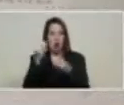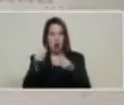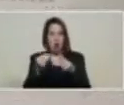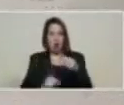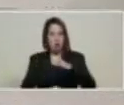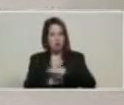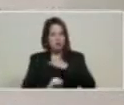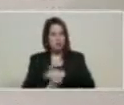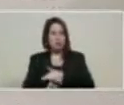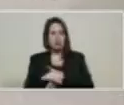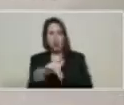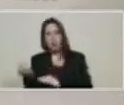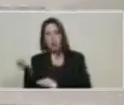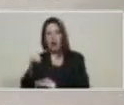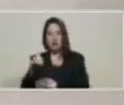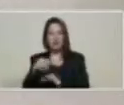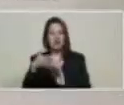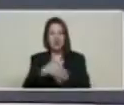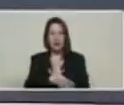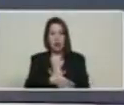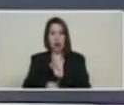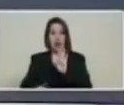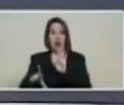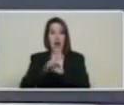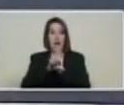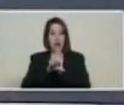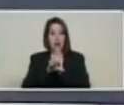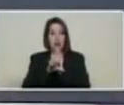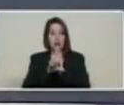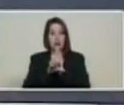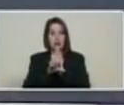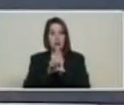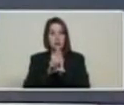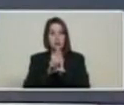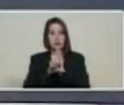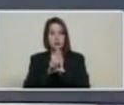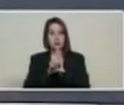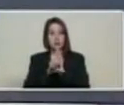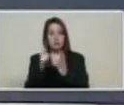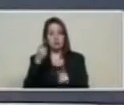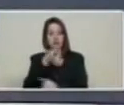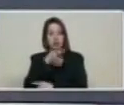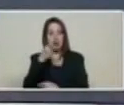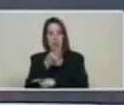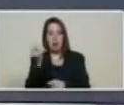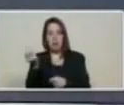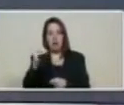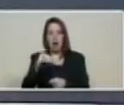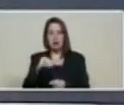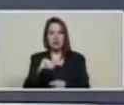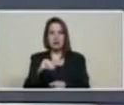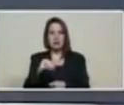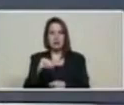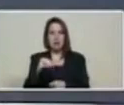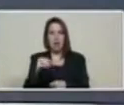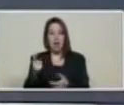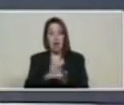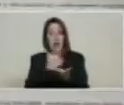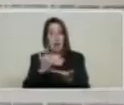además, por ley y por decreto he incorporado en el white paper